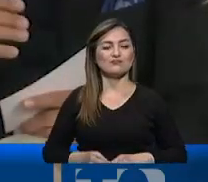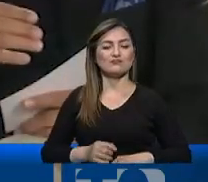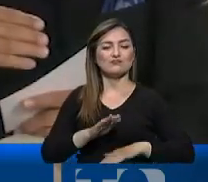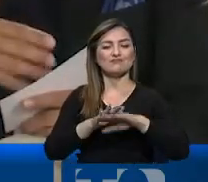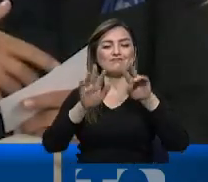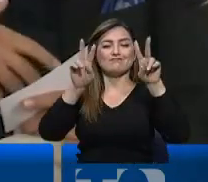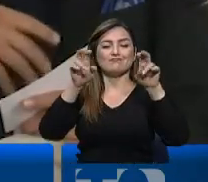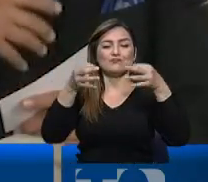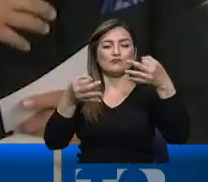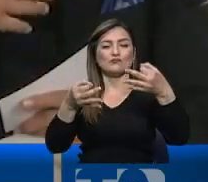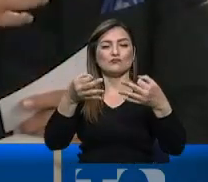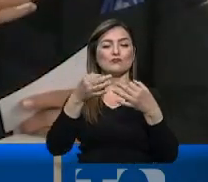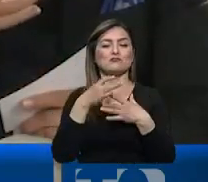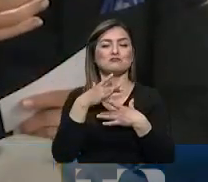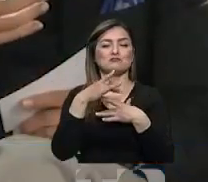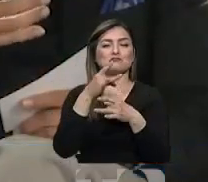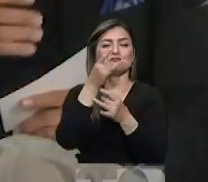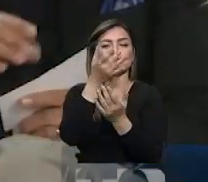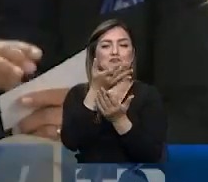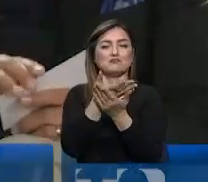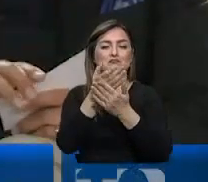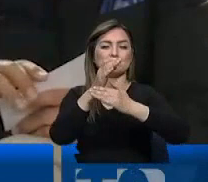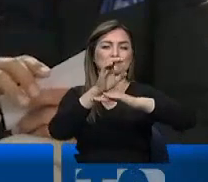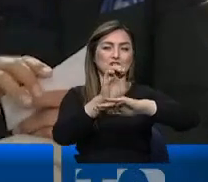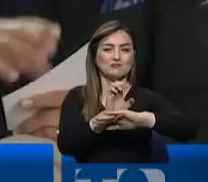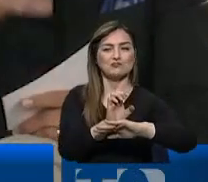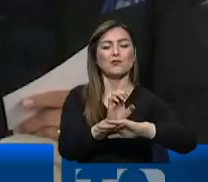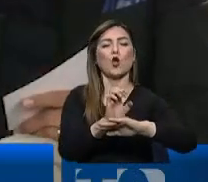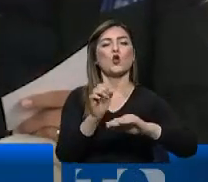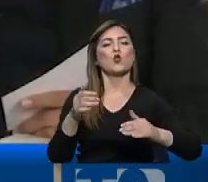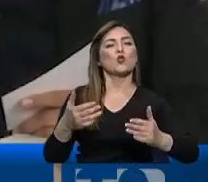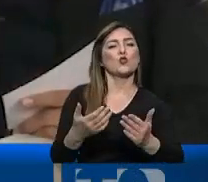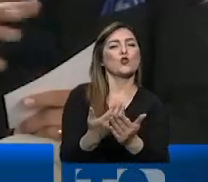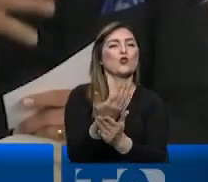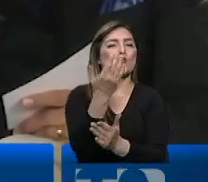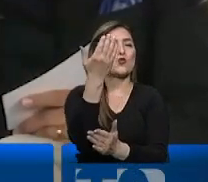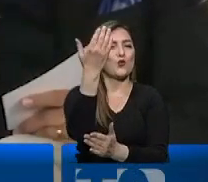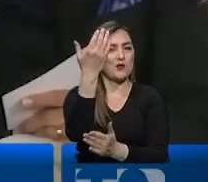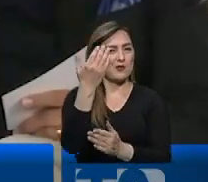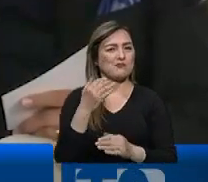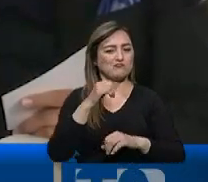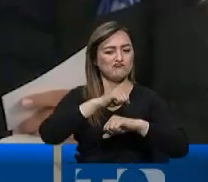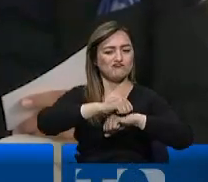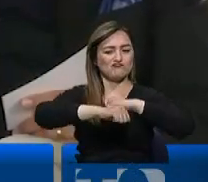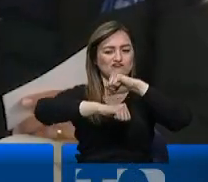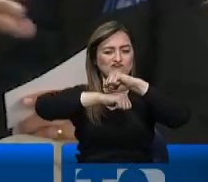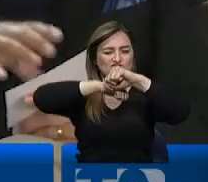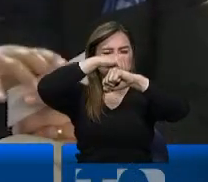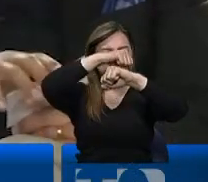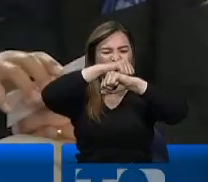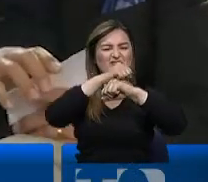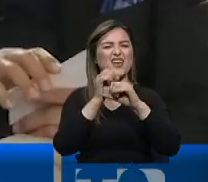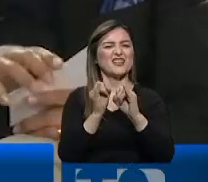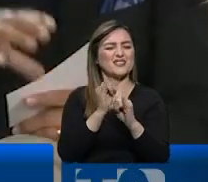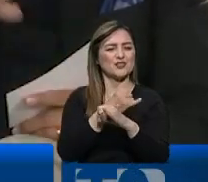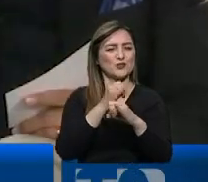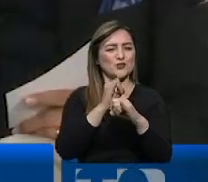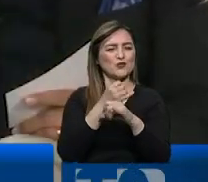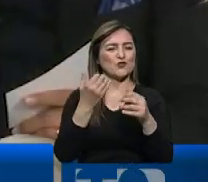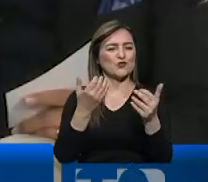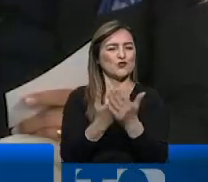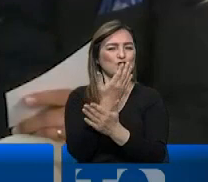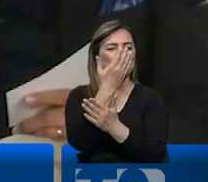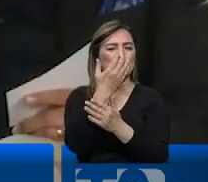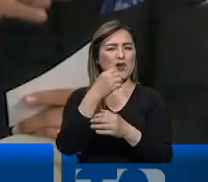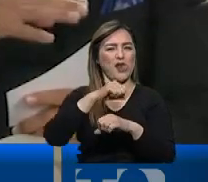justicia, a mí me gustaría proponerle al Ecuador una nueva arquitectura institucional para evitar